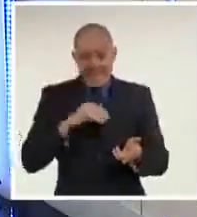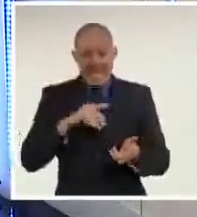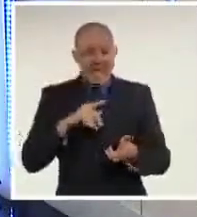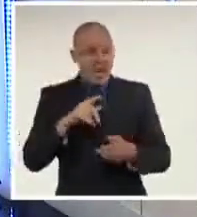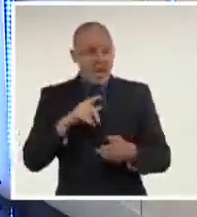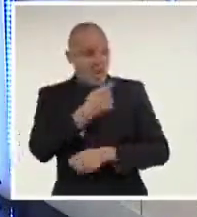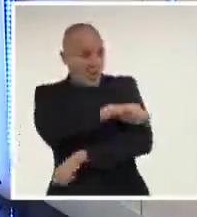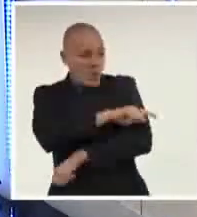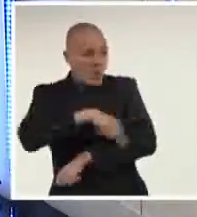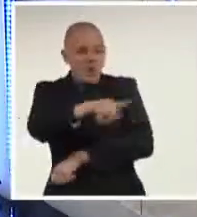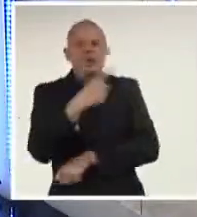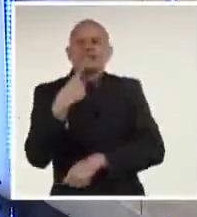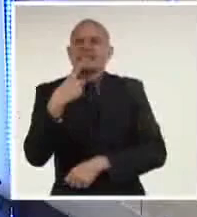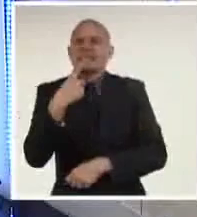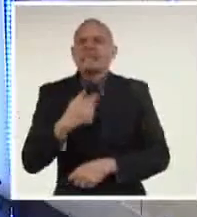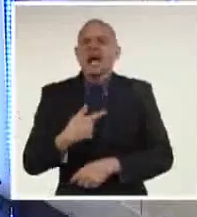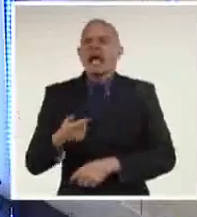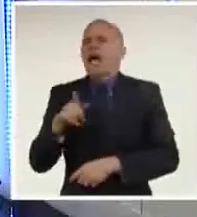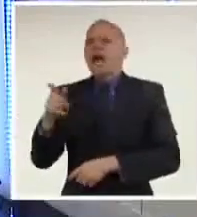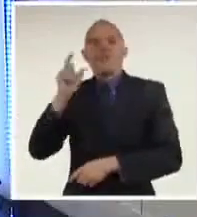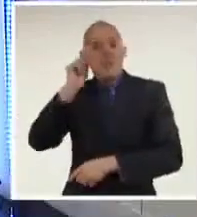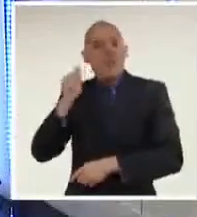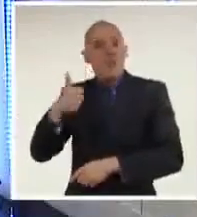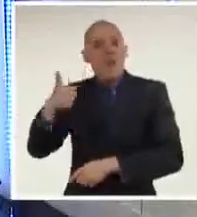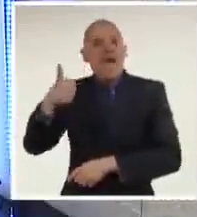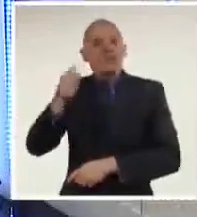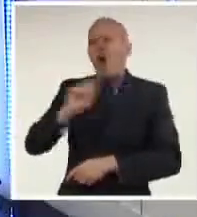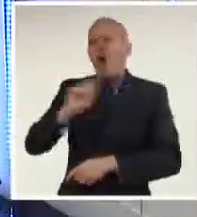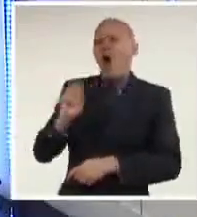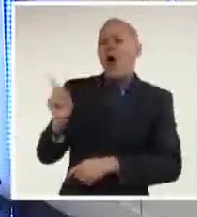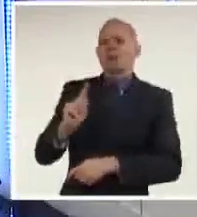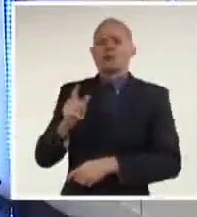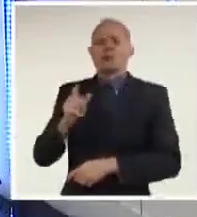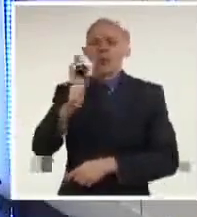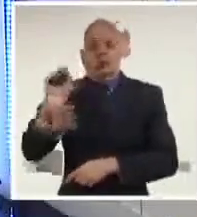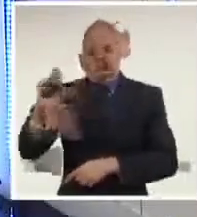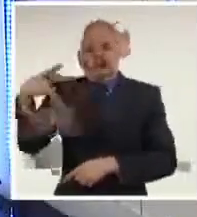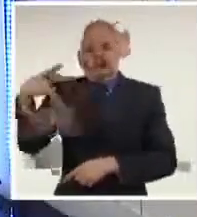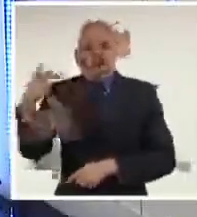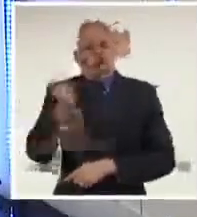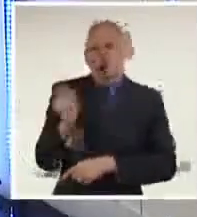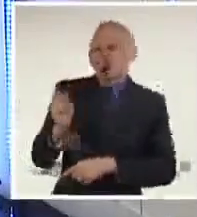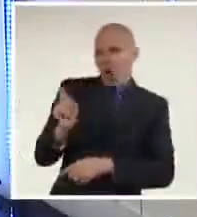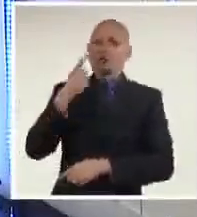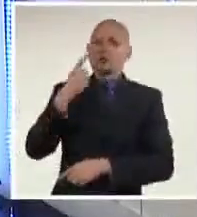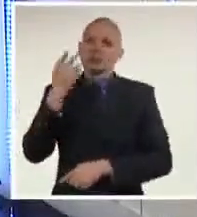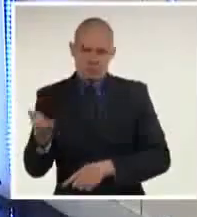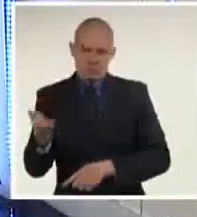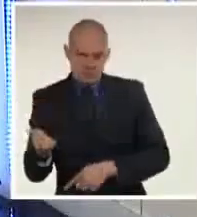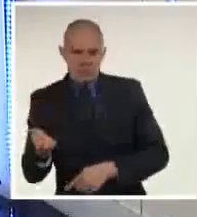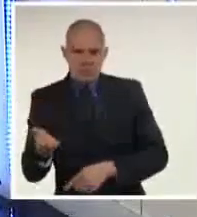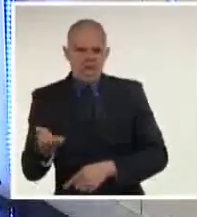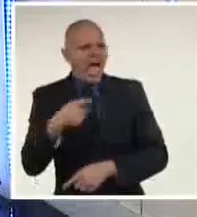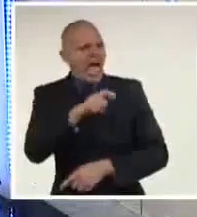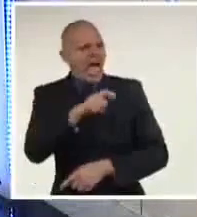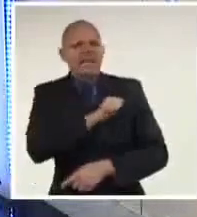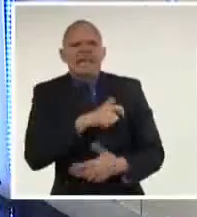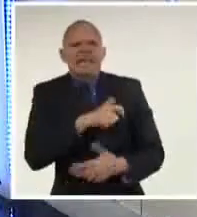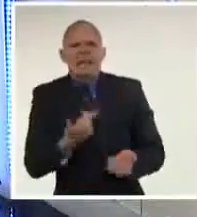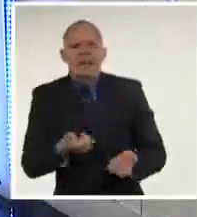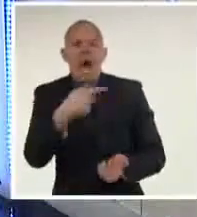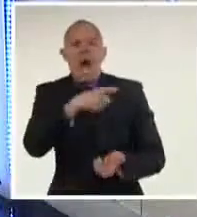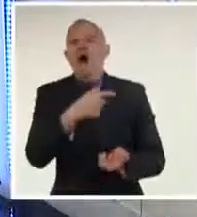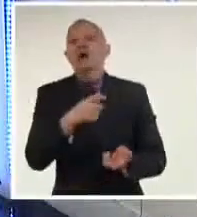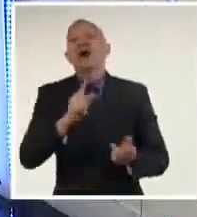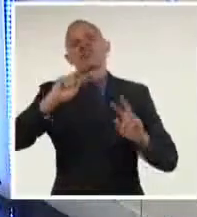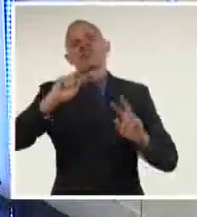ahí, quieren más. Quieren un referéndum para decidir sobre una asamblea constituyente. Y ahí sí se les enreda el negocio porque los que